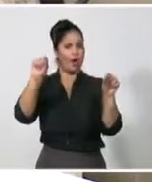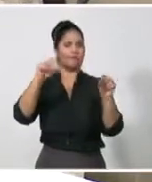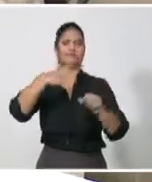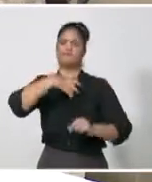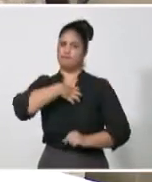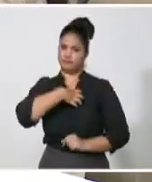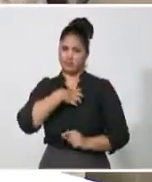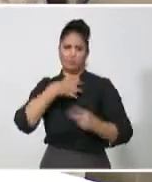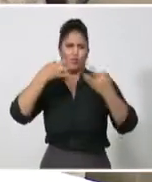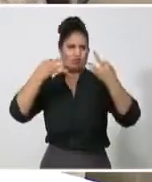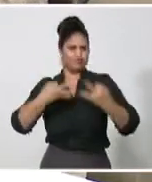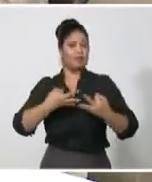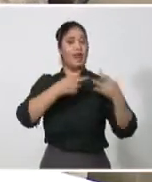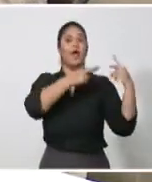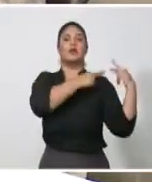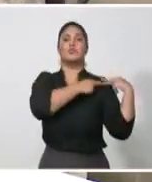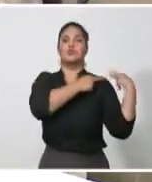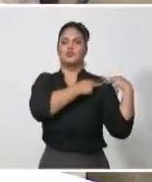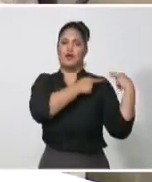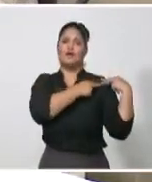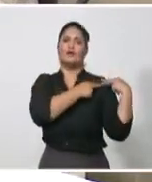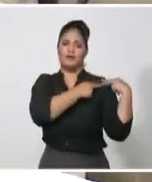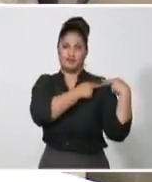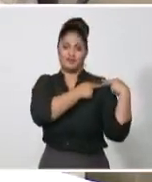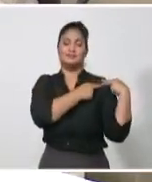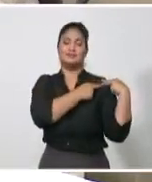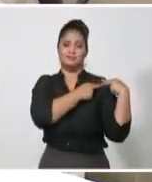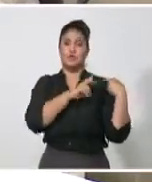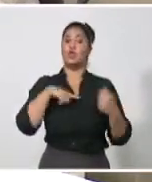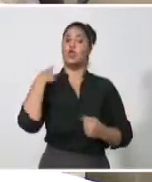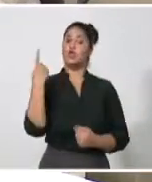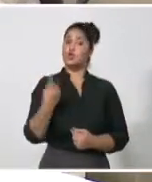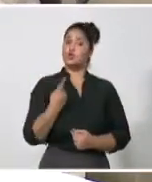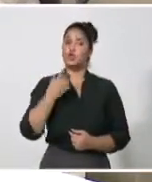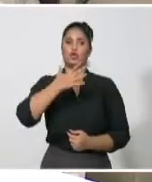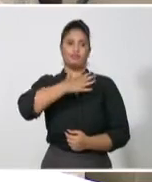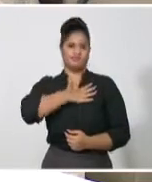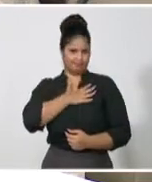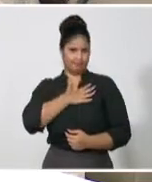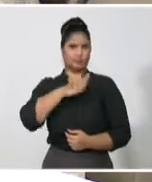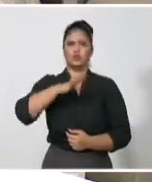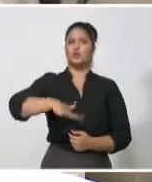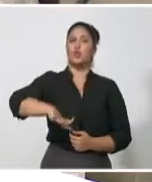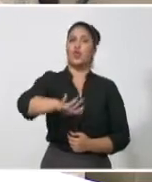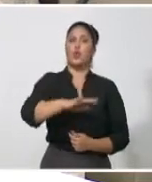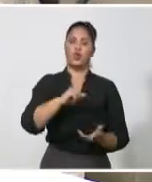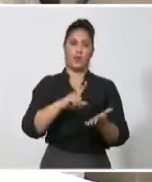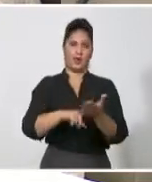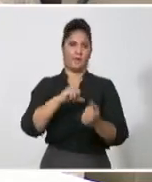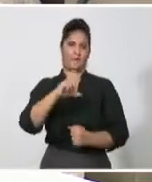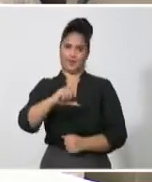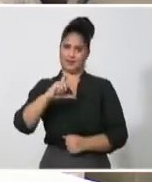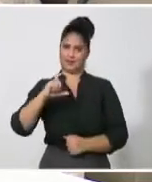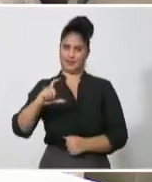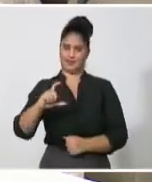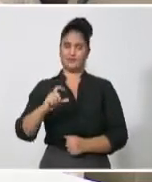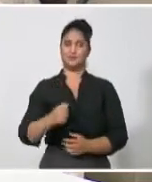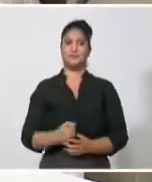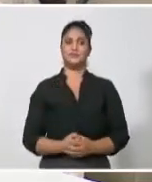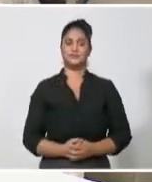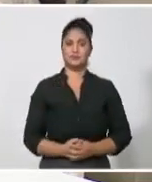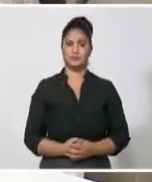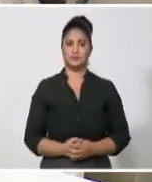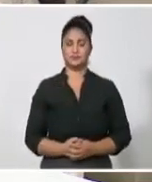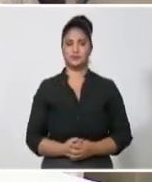todos los revolucionarios, incluso cuando lo ampliamos un poco más a nuestro lugar, al lugar donde residimos. Que el mayor